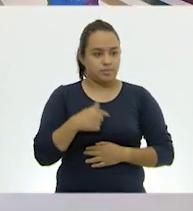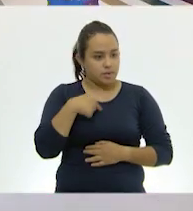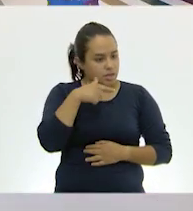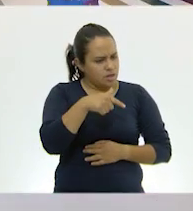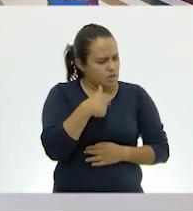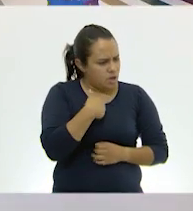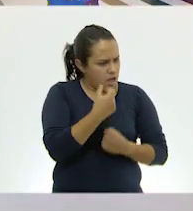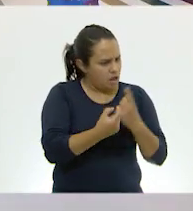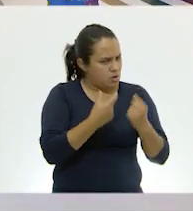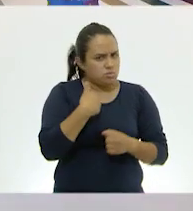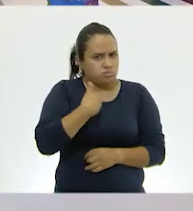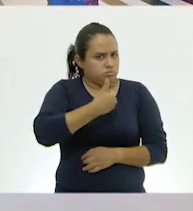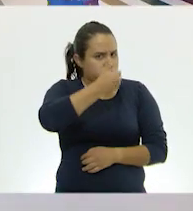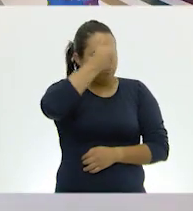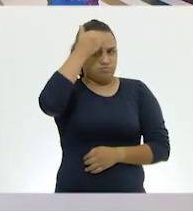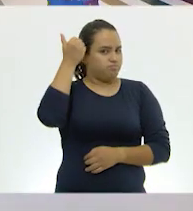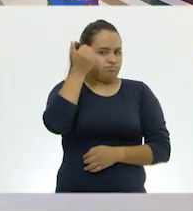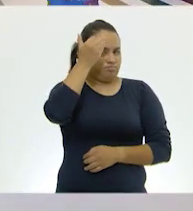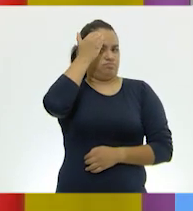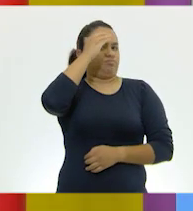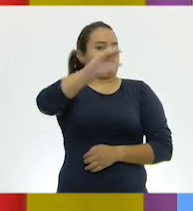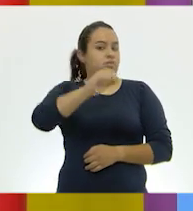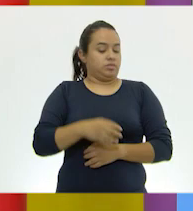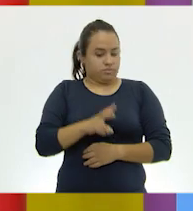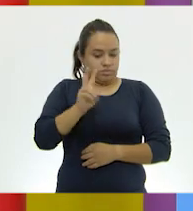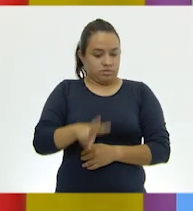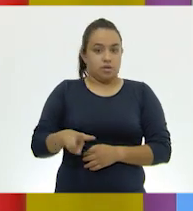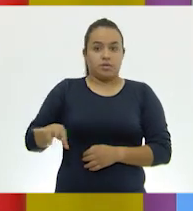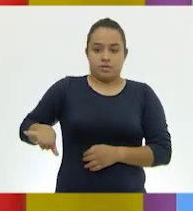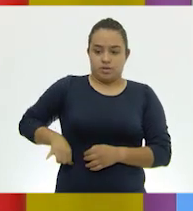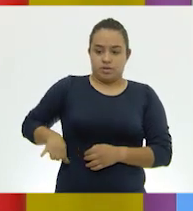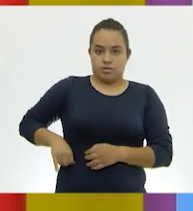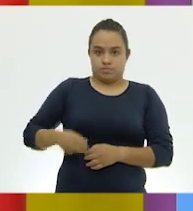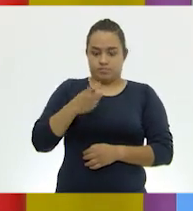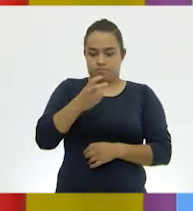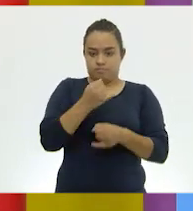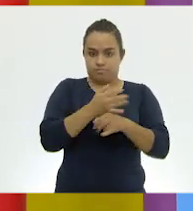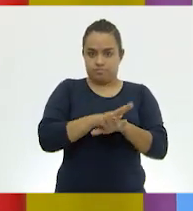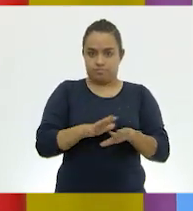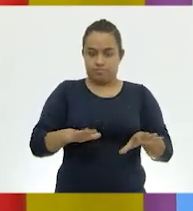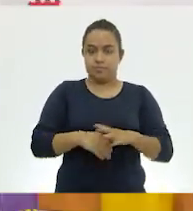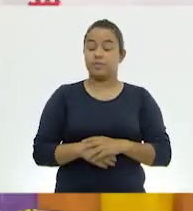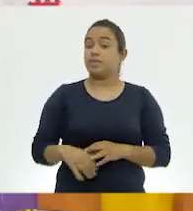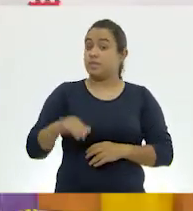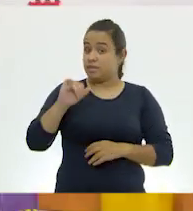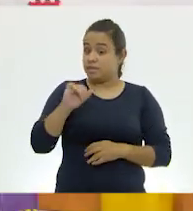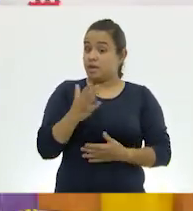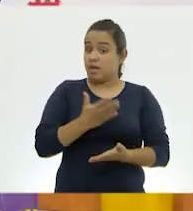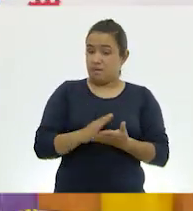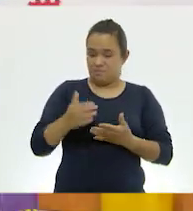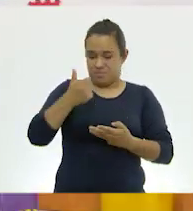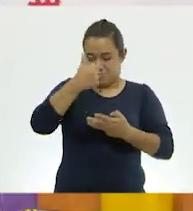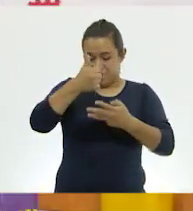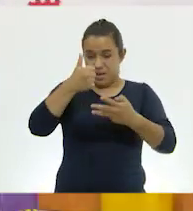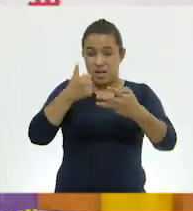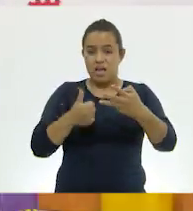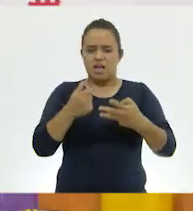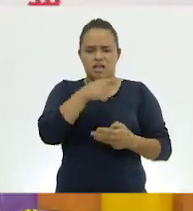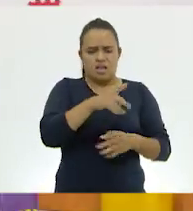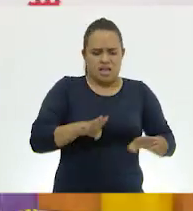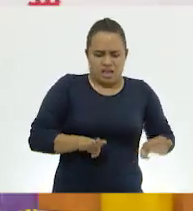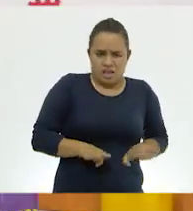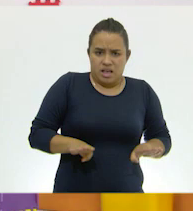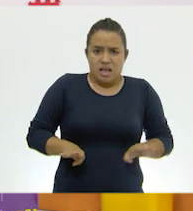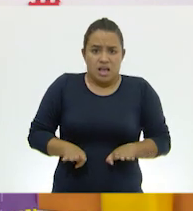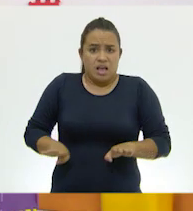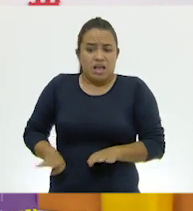algunas de esas especies. Ajá. Me parece muy interesante esta información que nos estás dando. Claro, y aparte, cada una de ellas tiene características